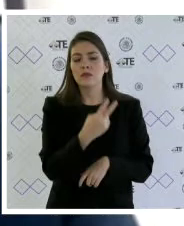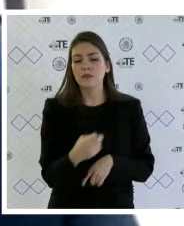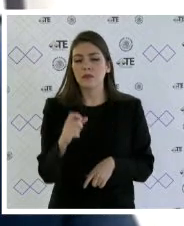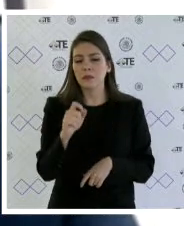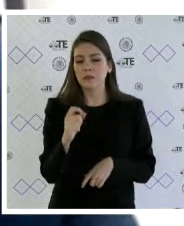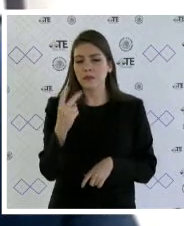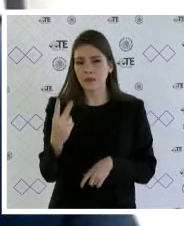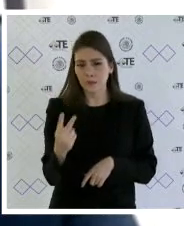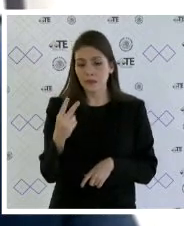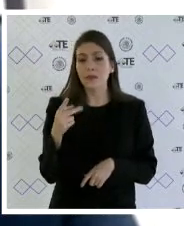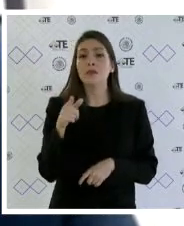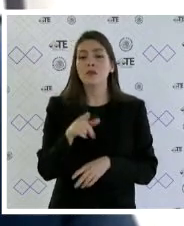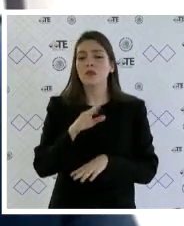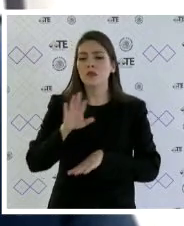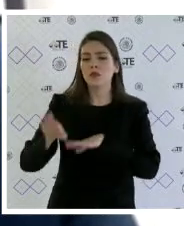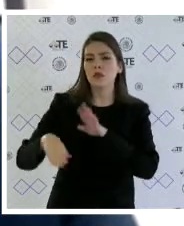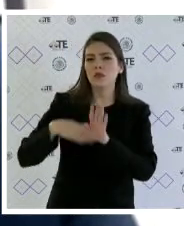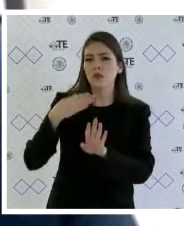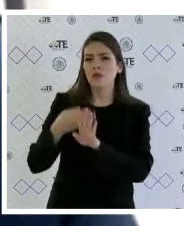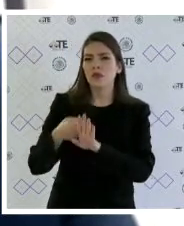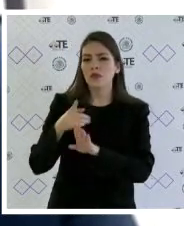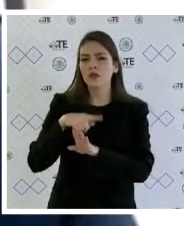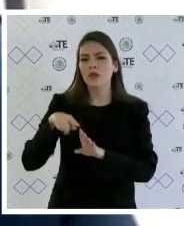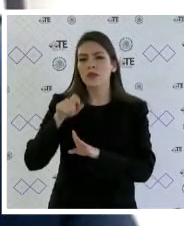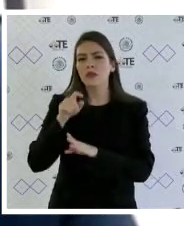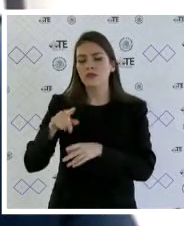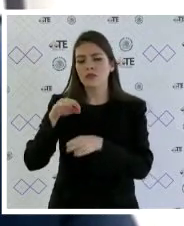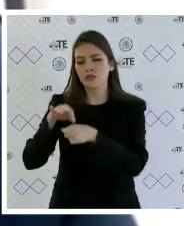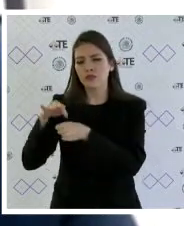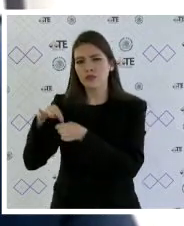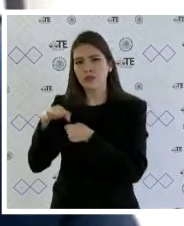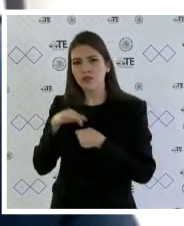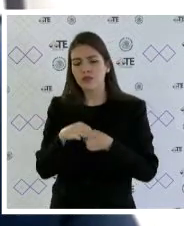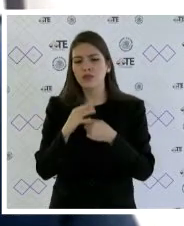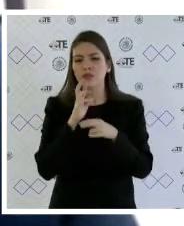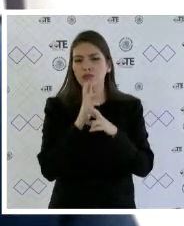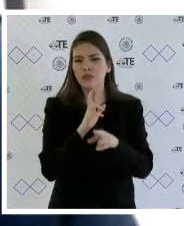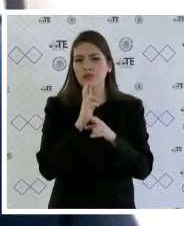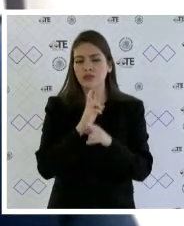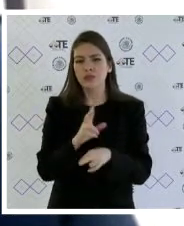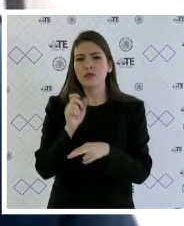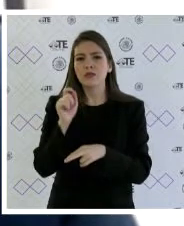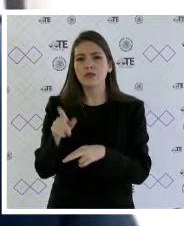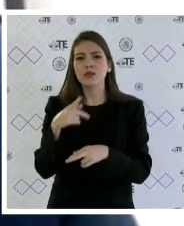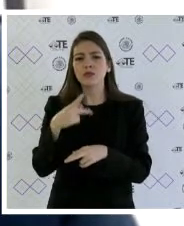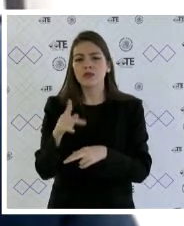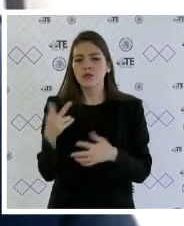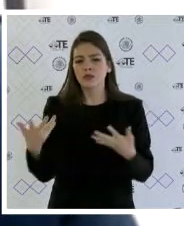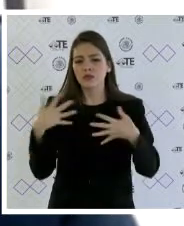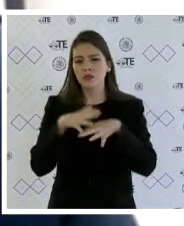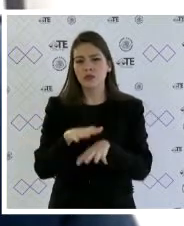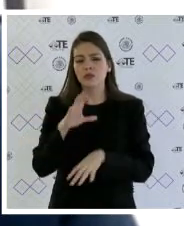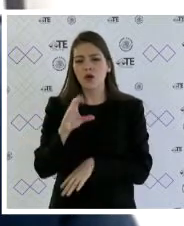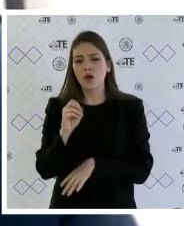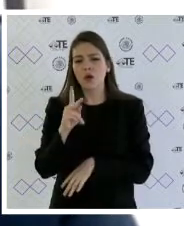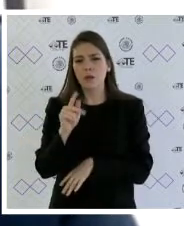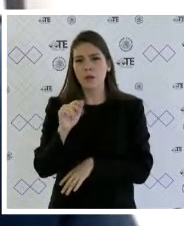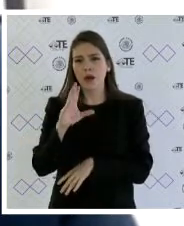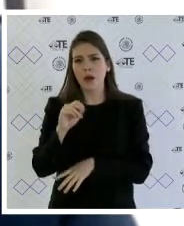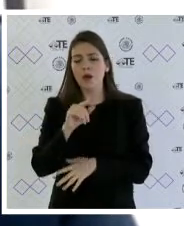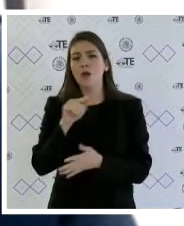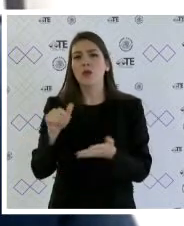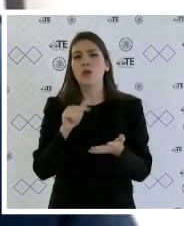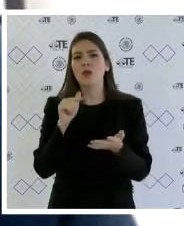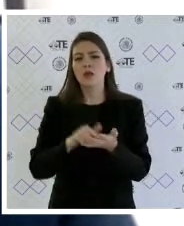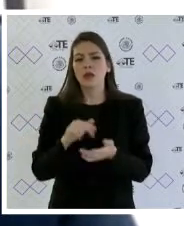promovido contra los resultados de la votación recibida en la mesa receptora para la elección de la copaco de la unidad territorial reforma